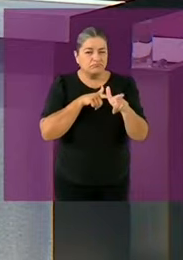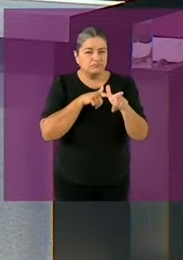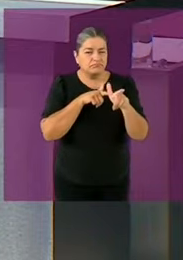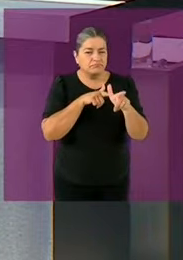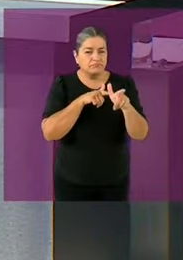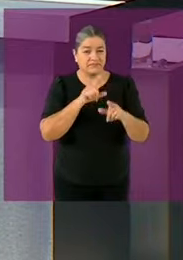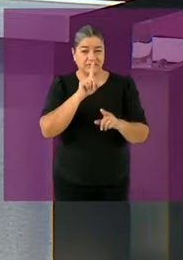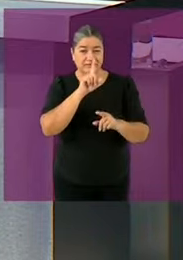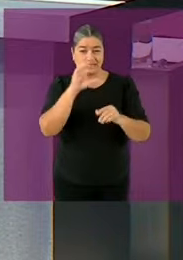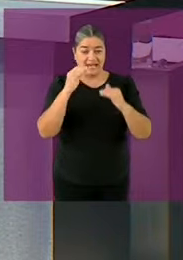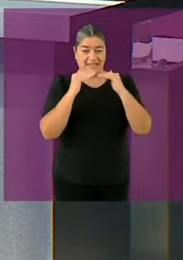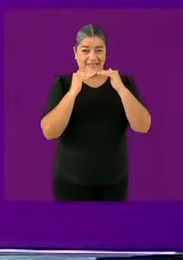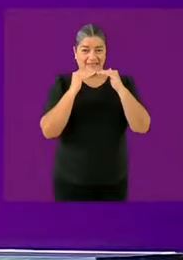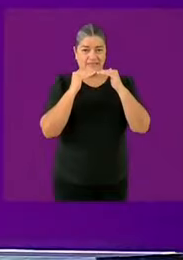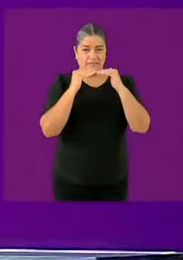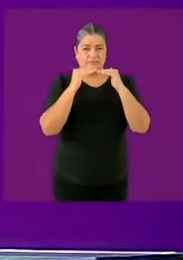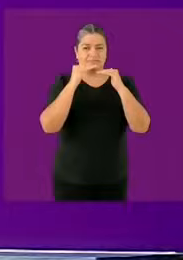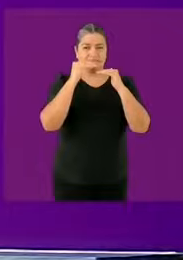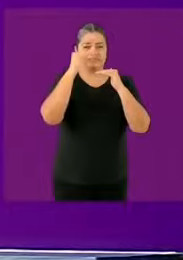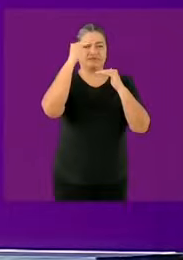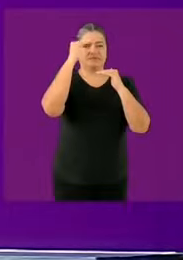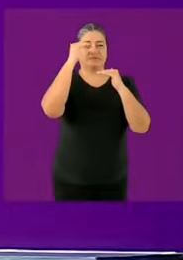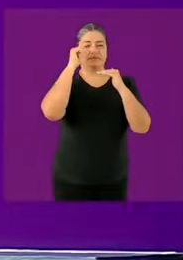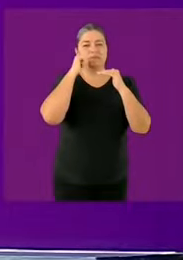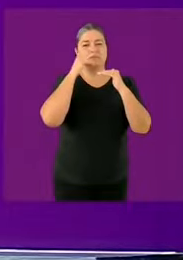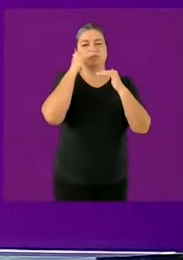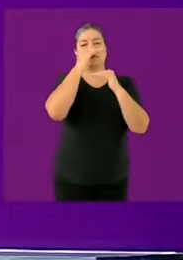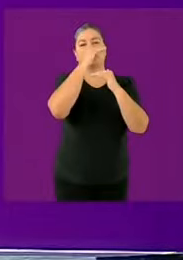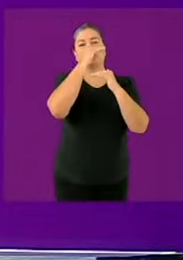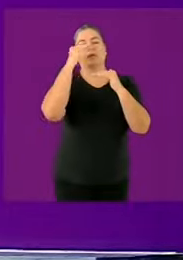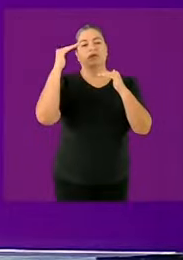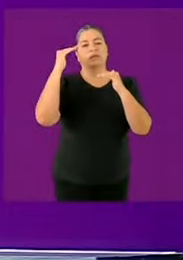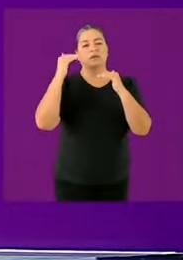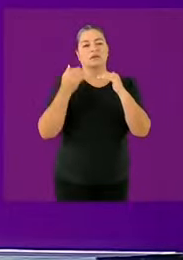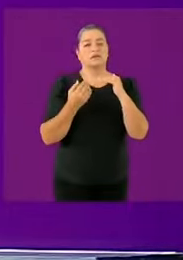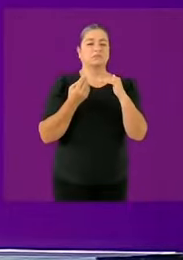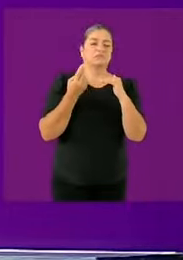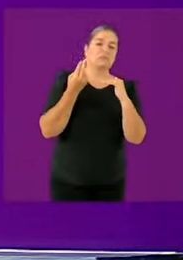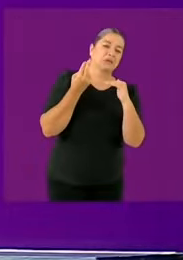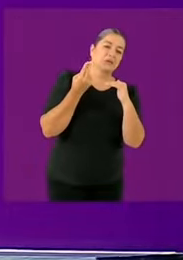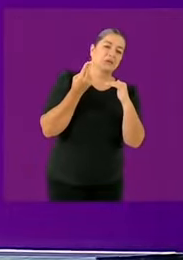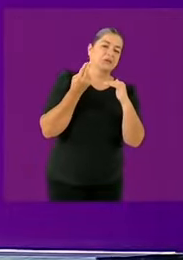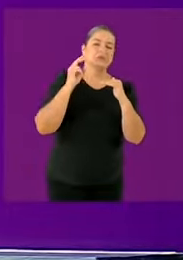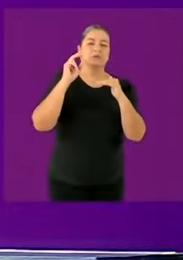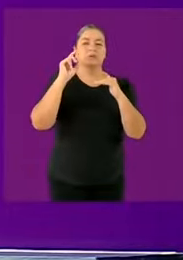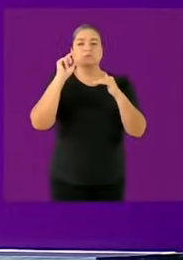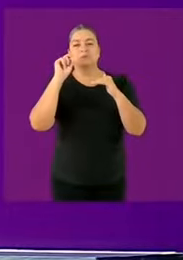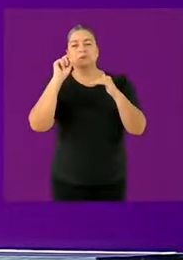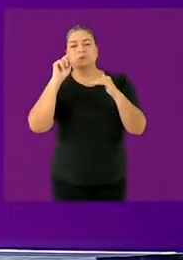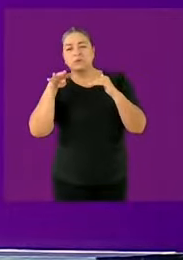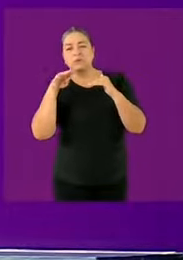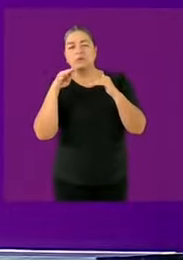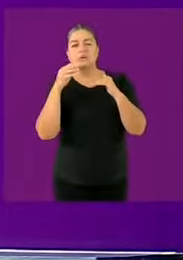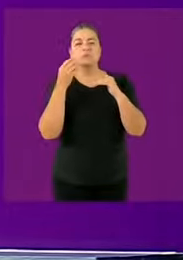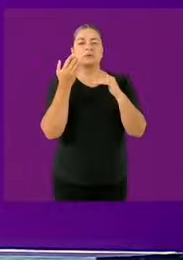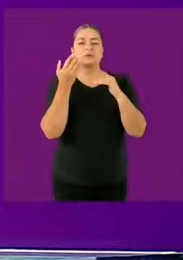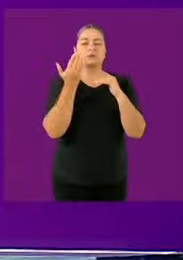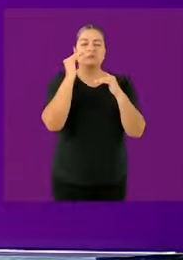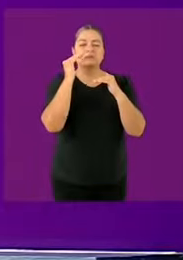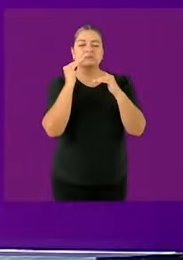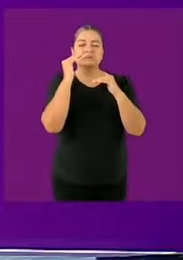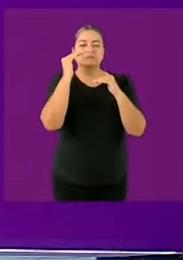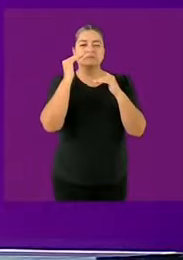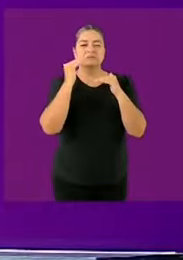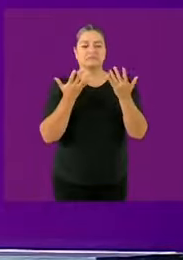lo que obtenemos y esto hace mucho tiempo. Simplemente preguntarles si ustedes qué piensan hacer